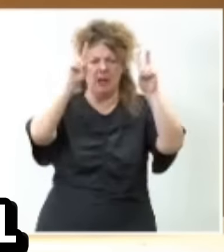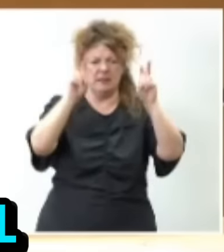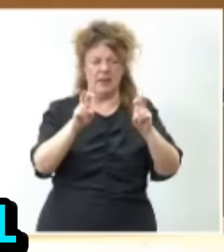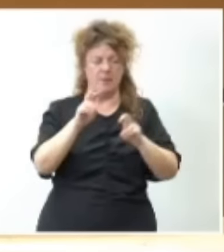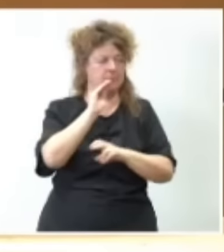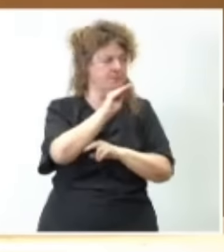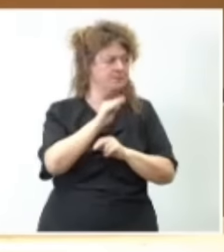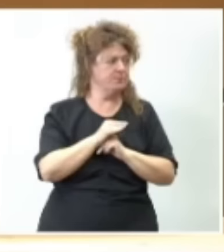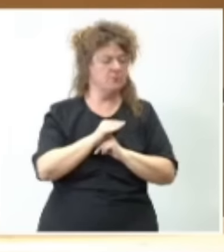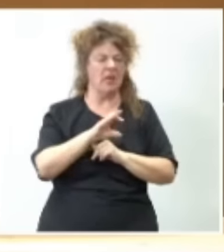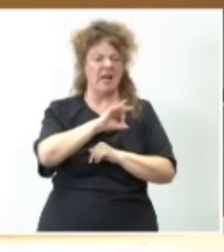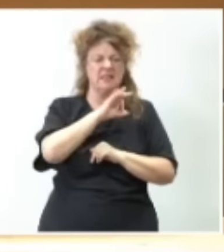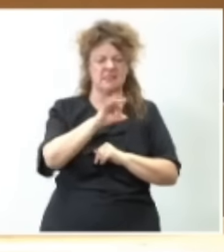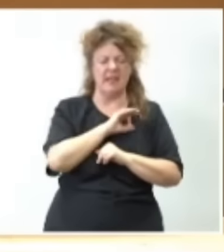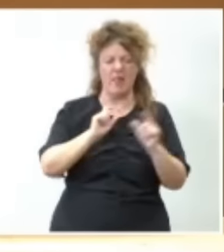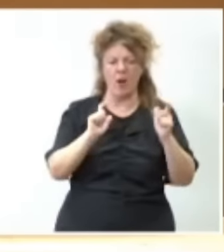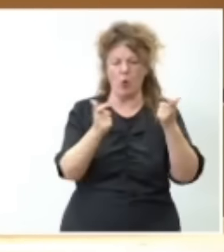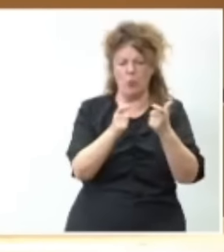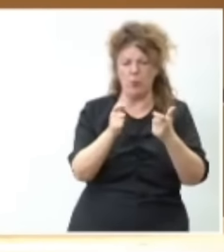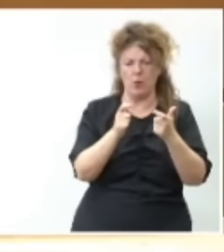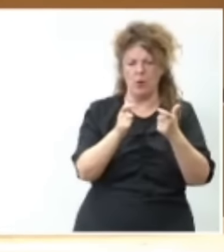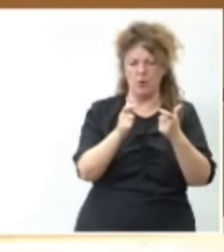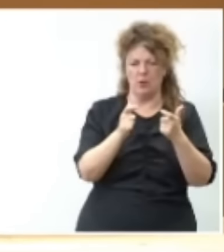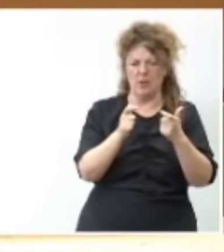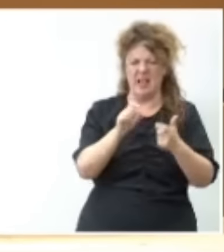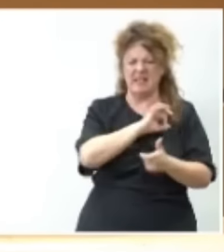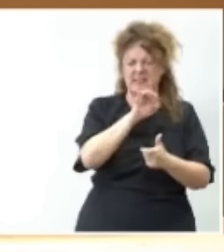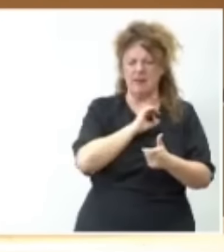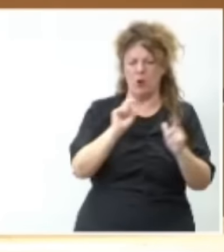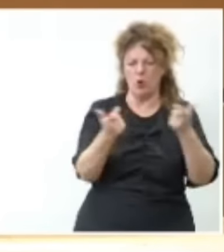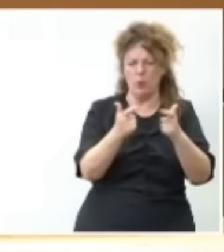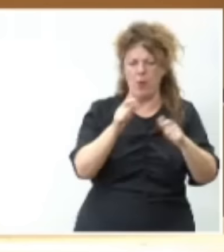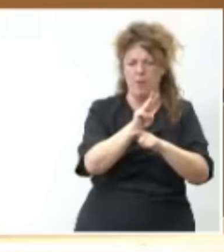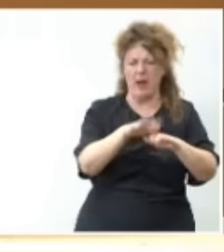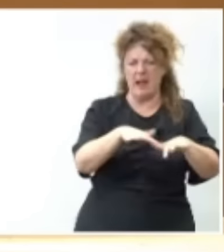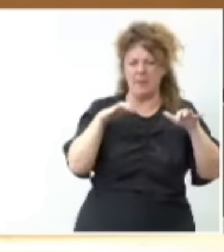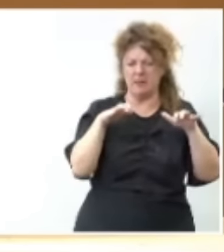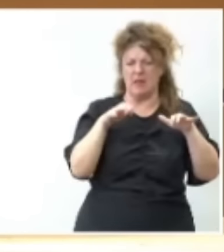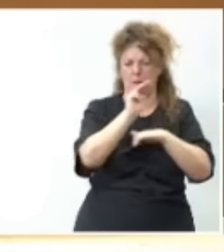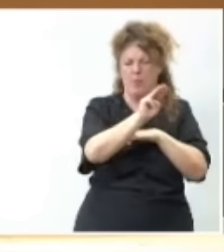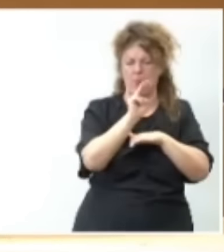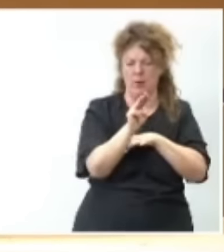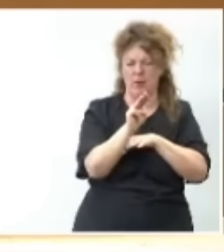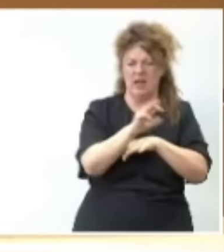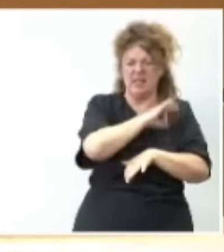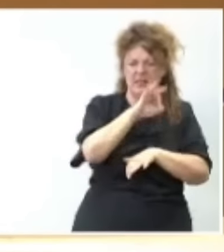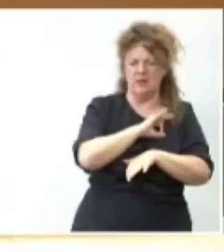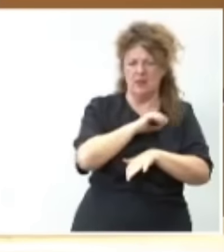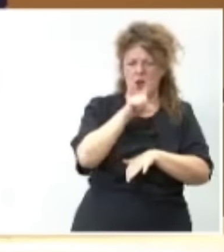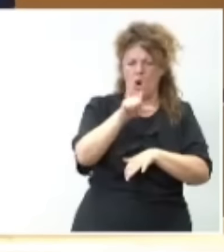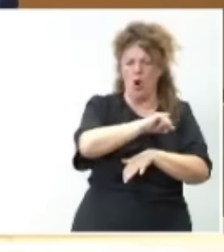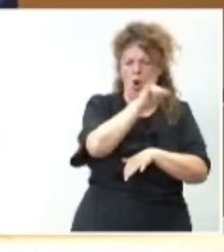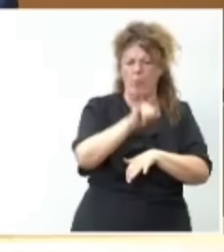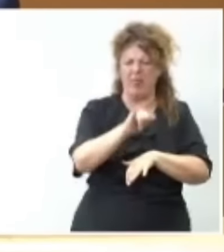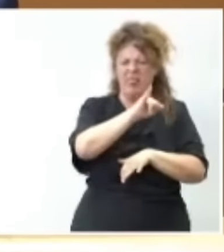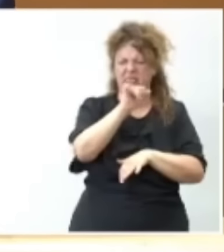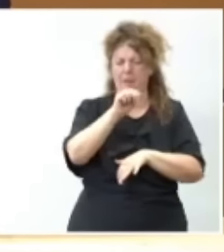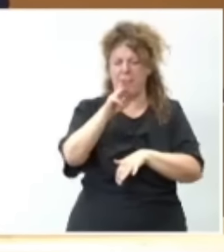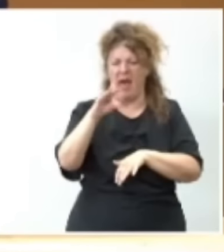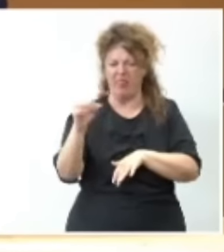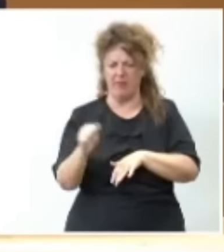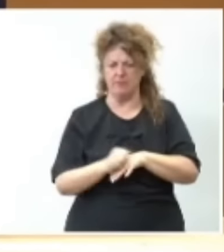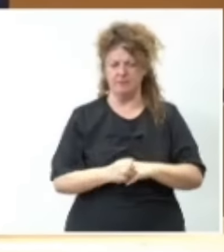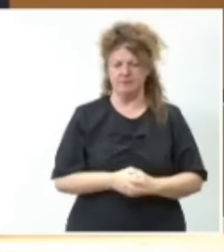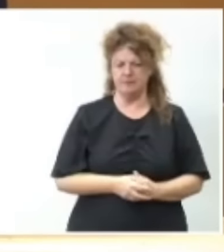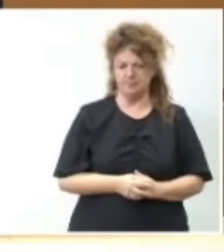formularla a la senadora del Grupo Parlamentario Popular, la senadora López Zapata. Tiene la palabra,